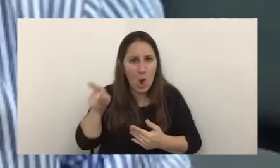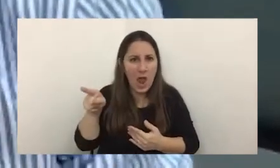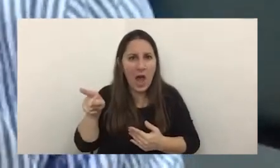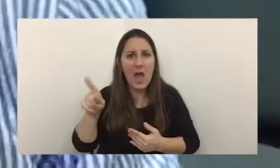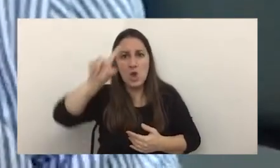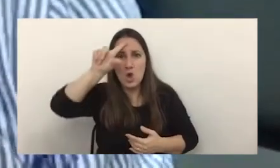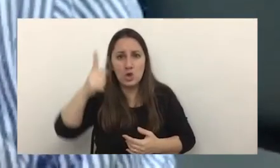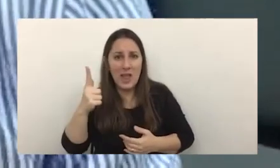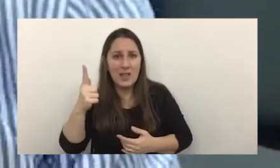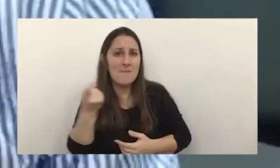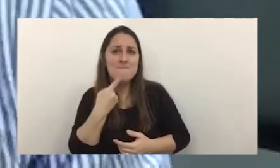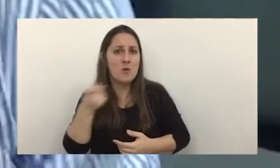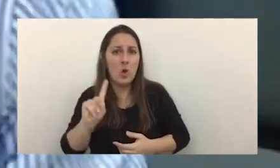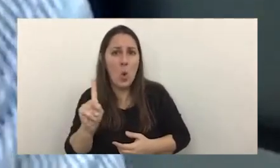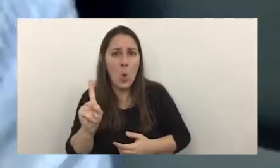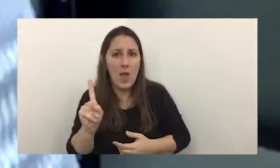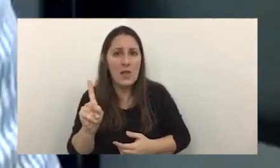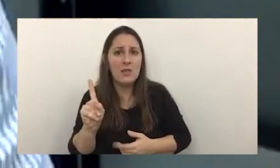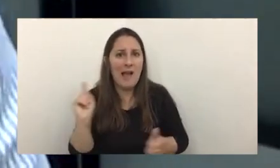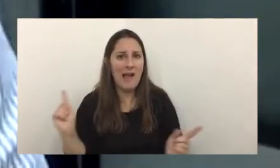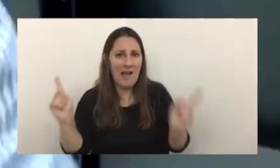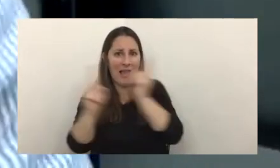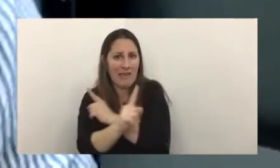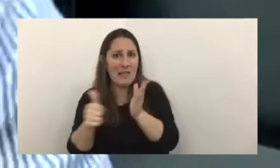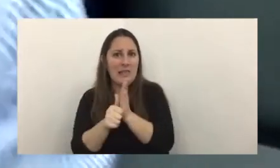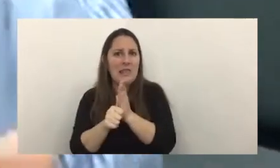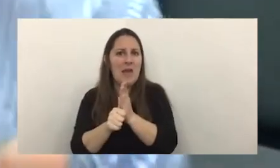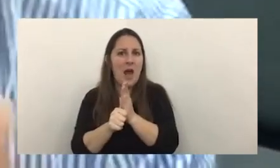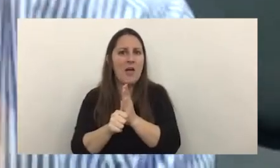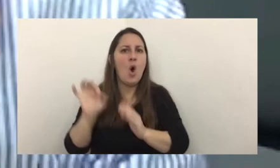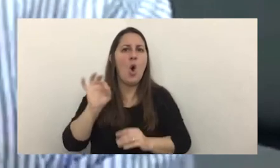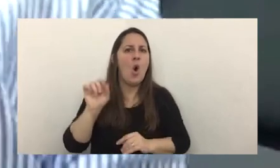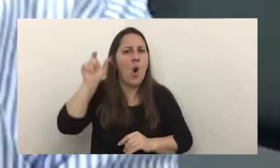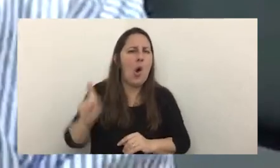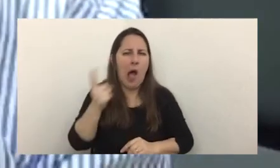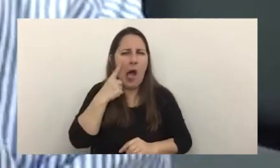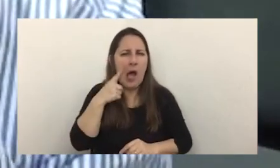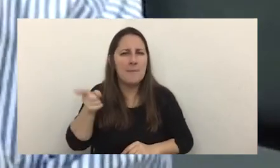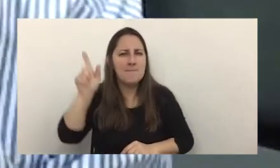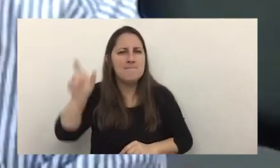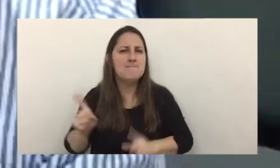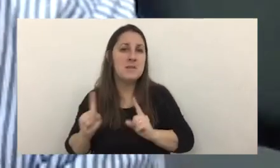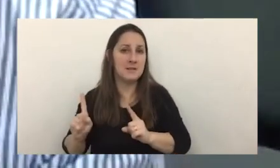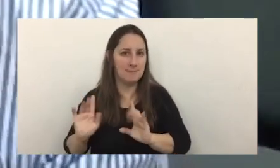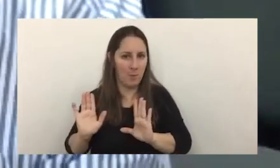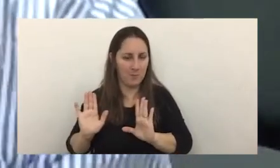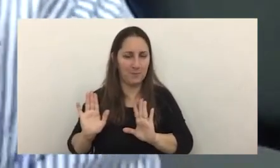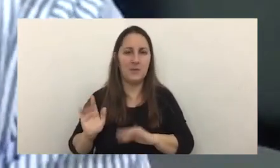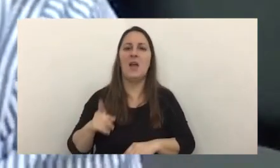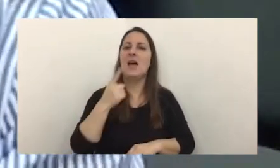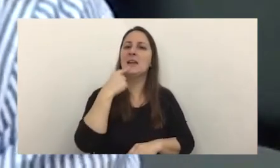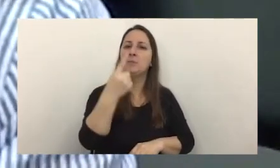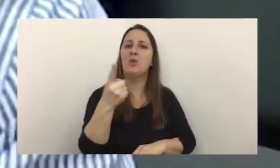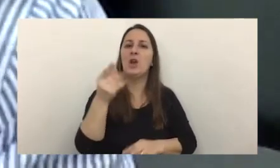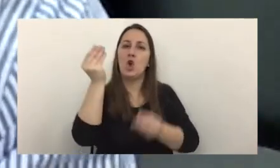afectada en un esquema de suplantación de identidad voy a contestarle ahora al contador Zapata es